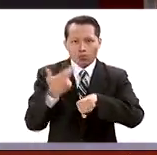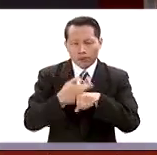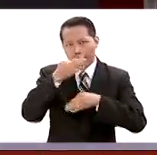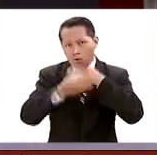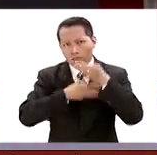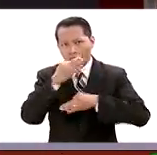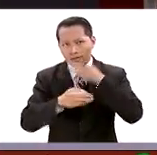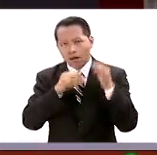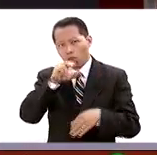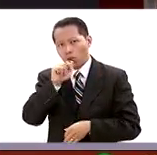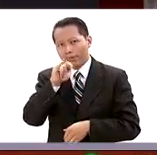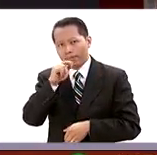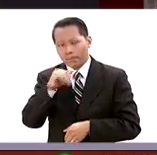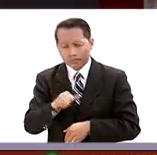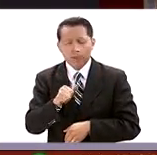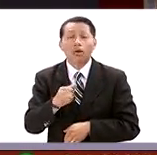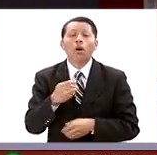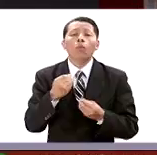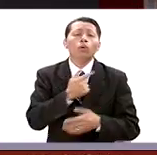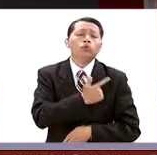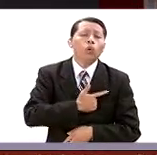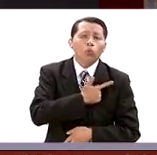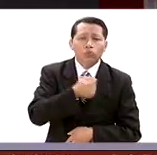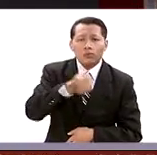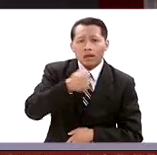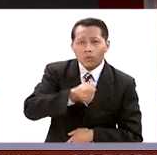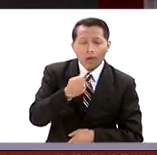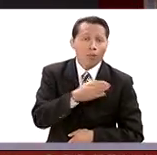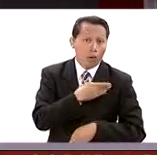José, siempre es un gusto saludarte, muy buenos días antes que nada.